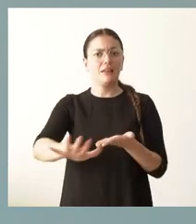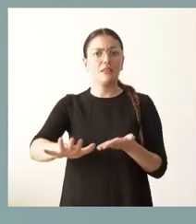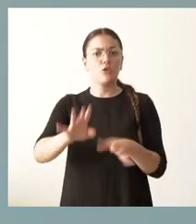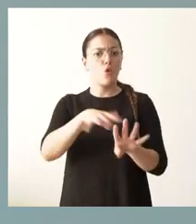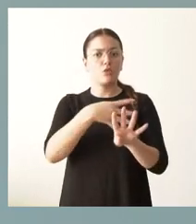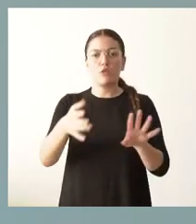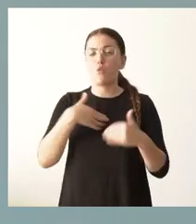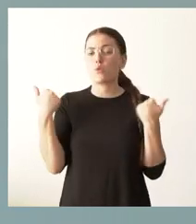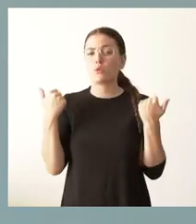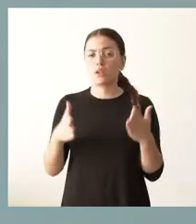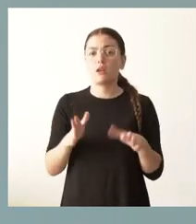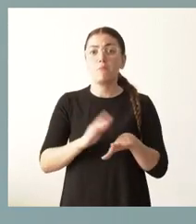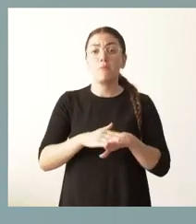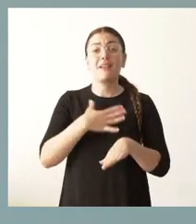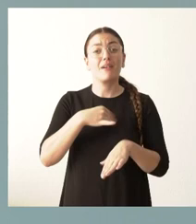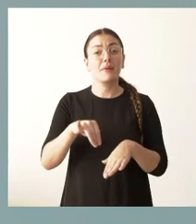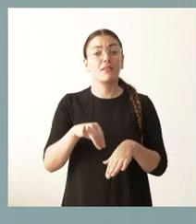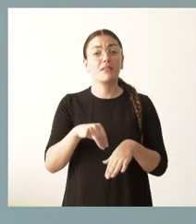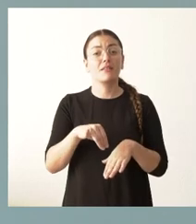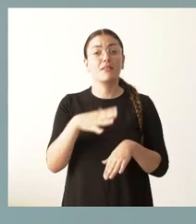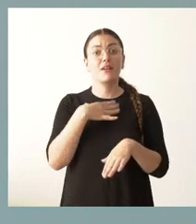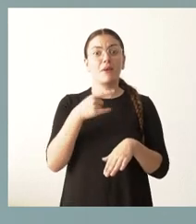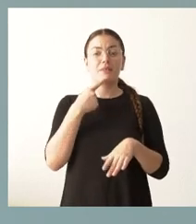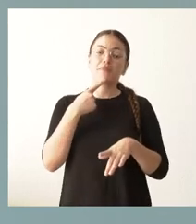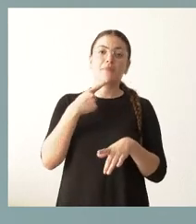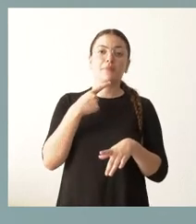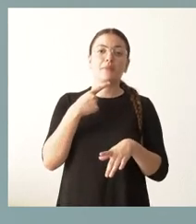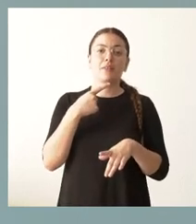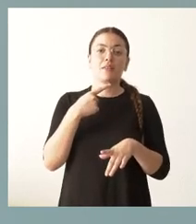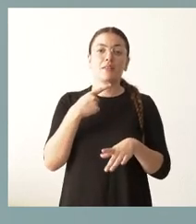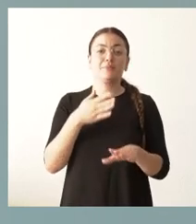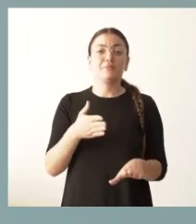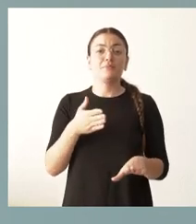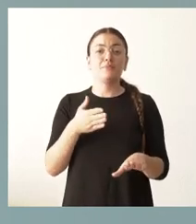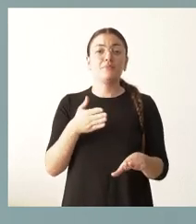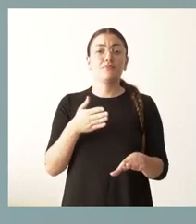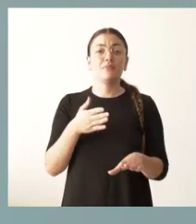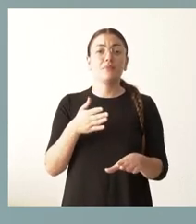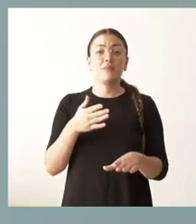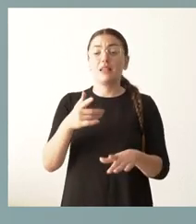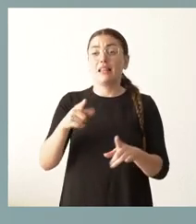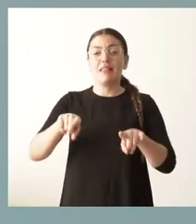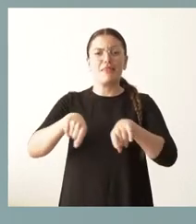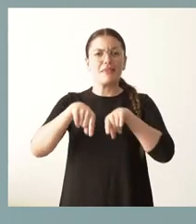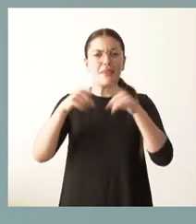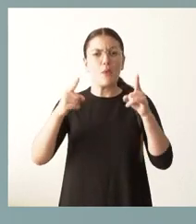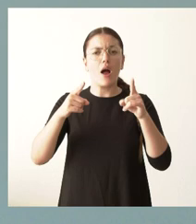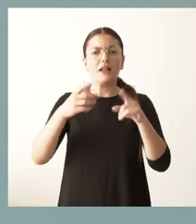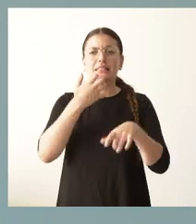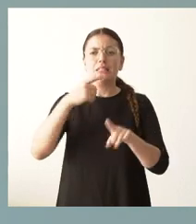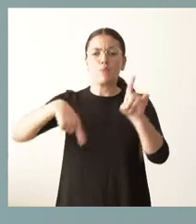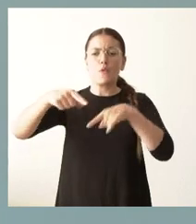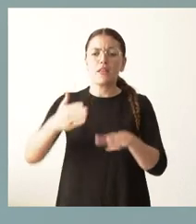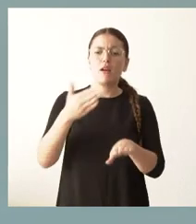se precise para que puedan recibir la prestación sanitaria, aunque no tengan capacidad de traslado de